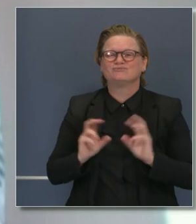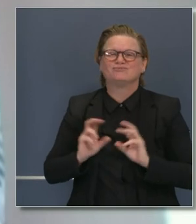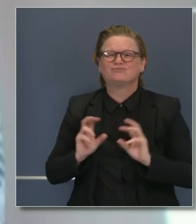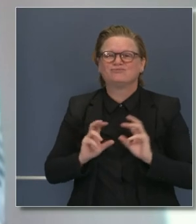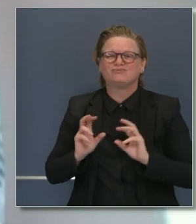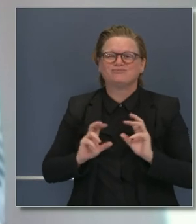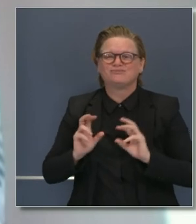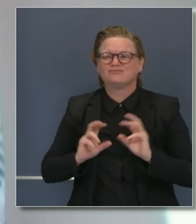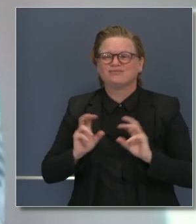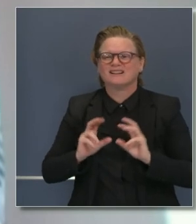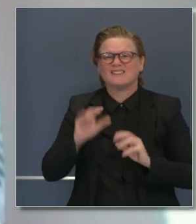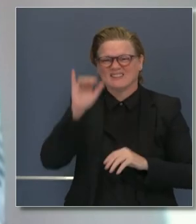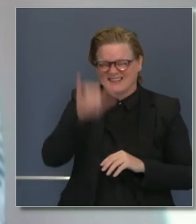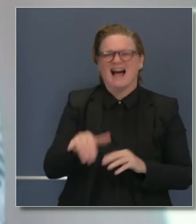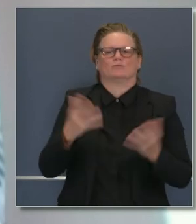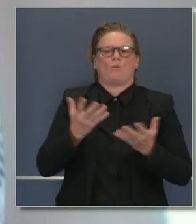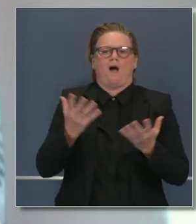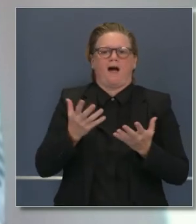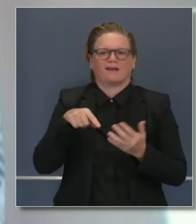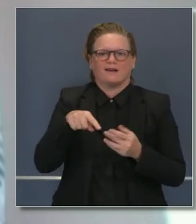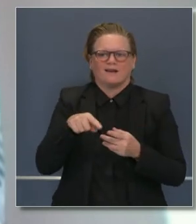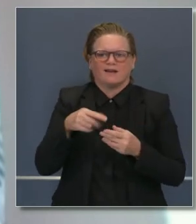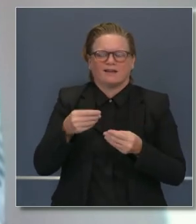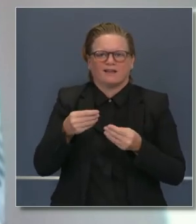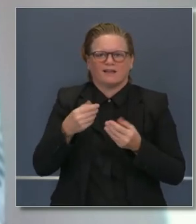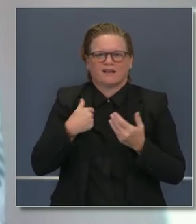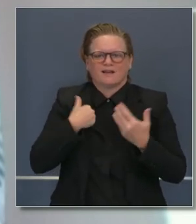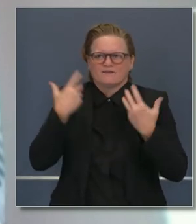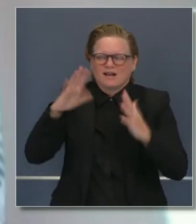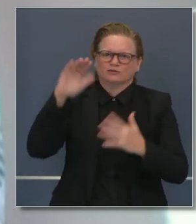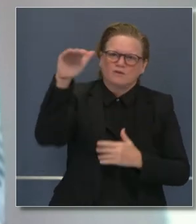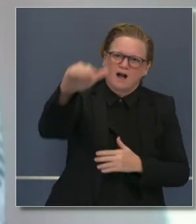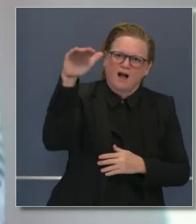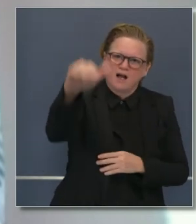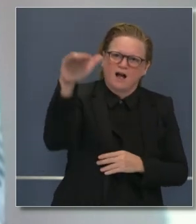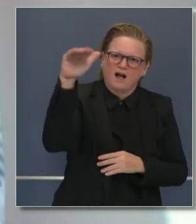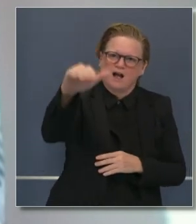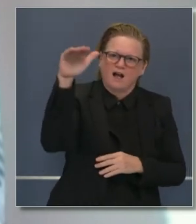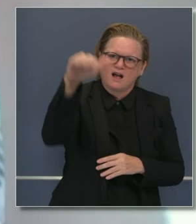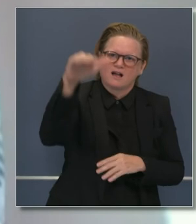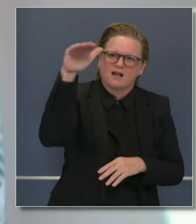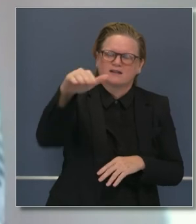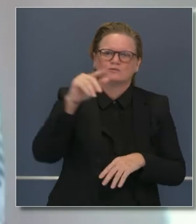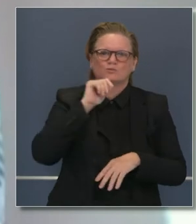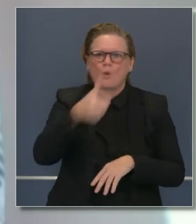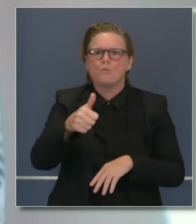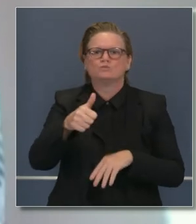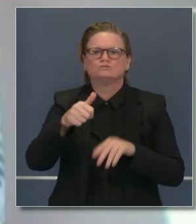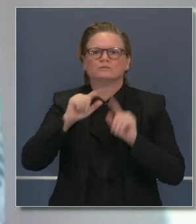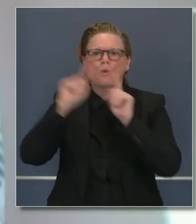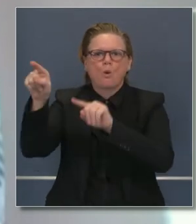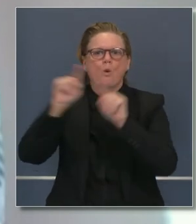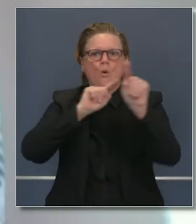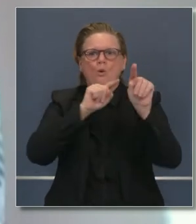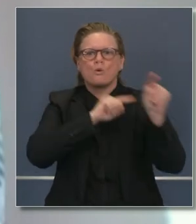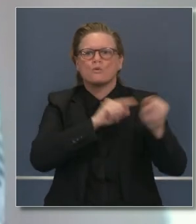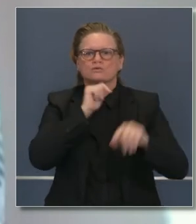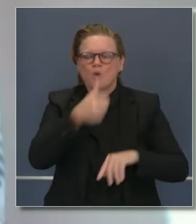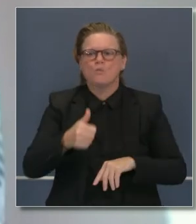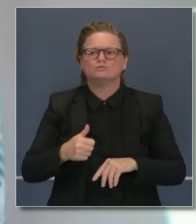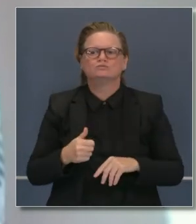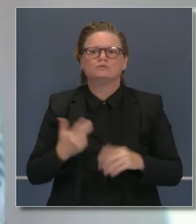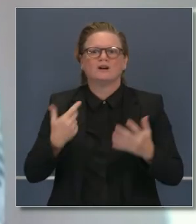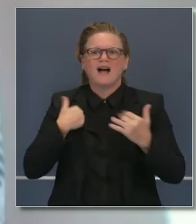otras personas, todas estas cosas de las que hemos estado hablando por meses tendrán que ser amplificadas por el nivel de